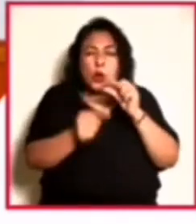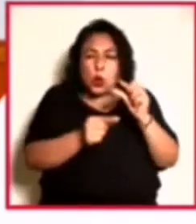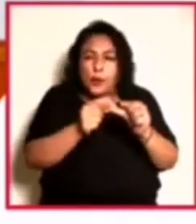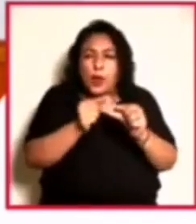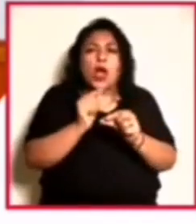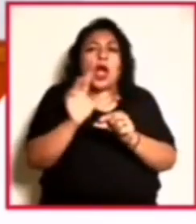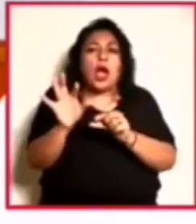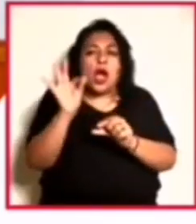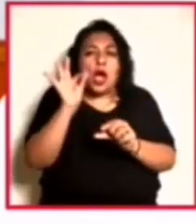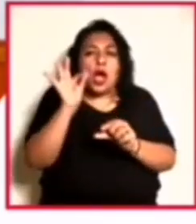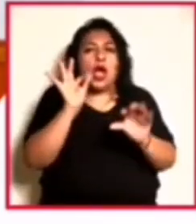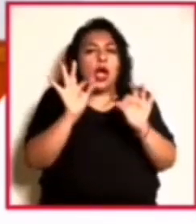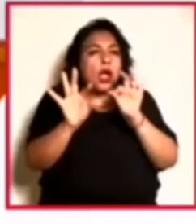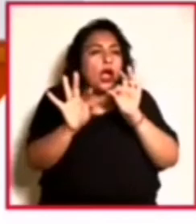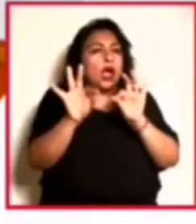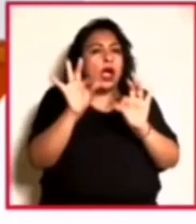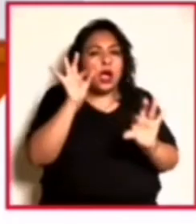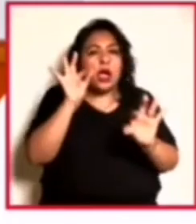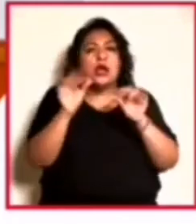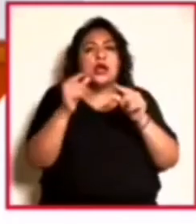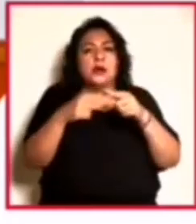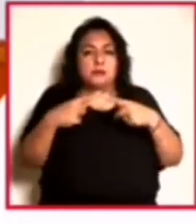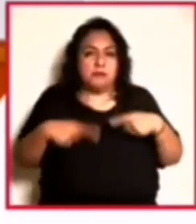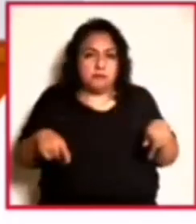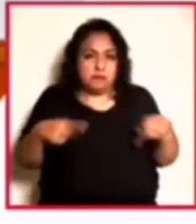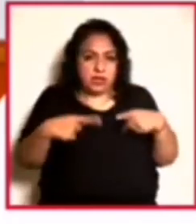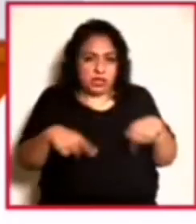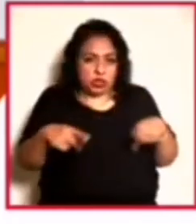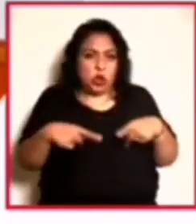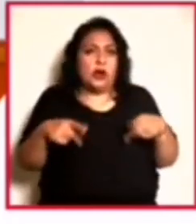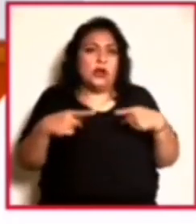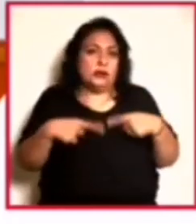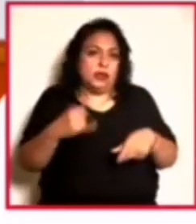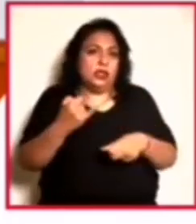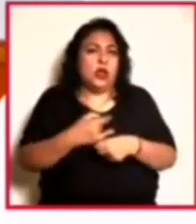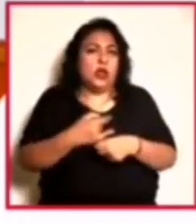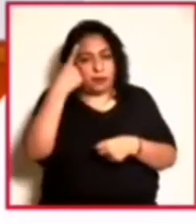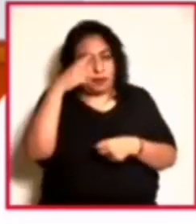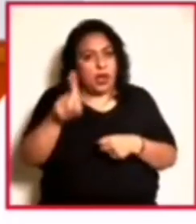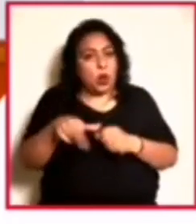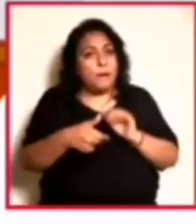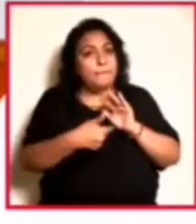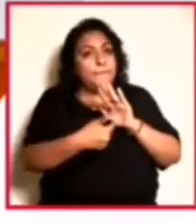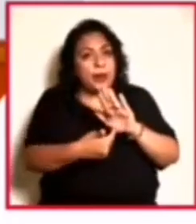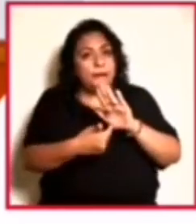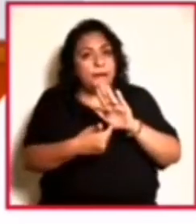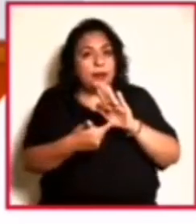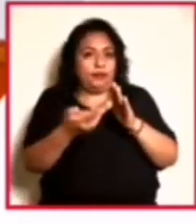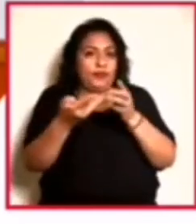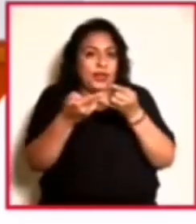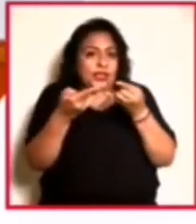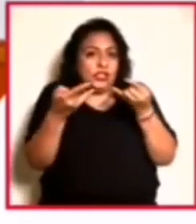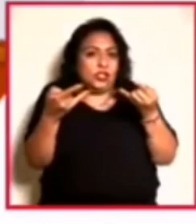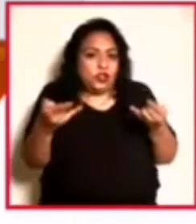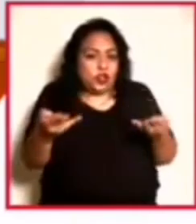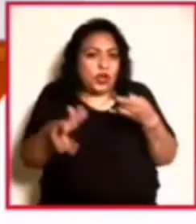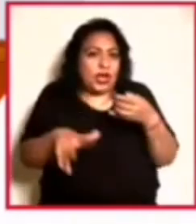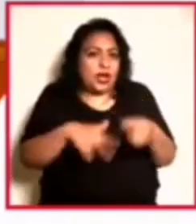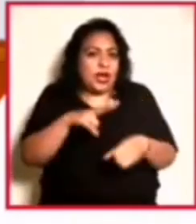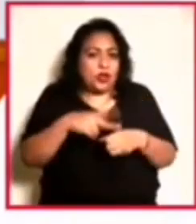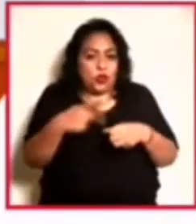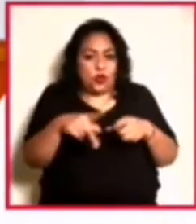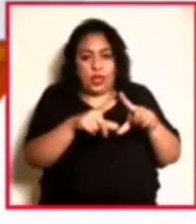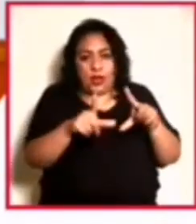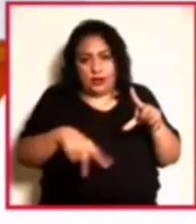escogiendo personas y personajes para ir presentando esta historia natural mexicana.